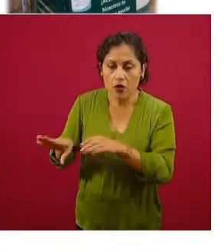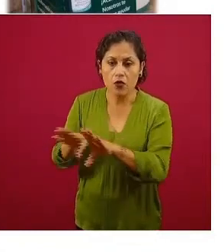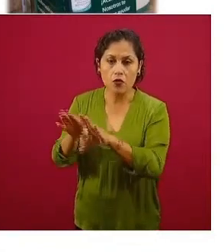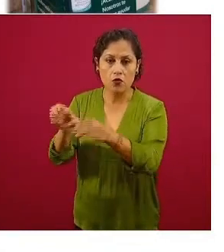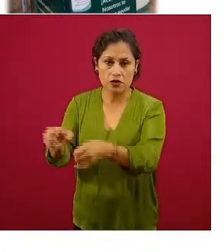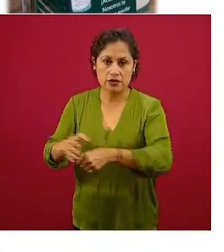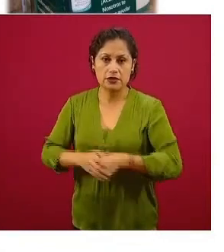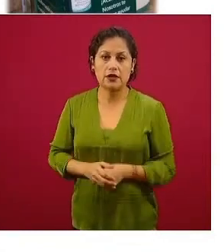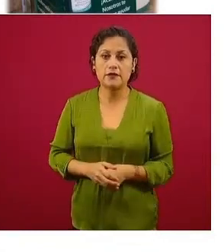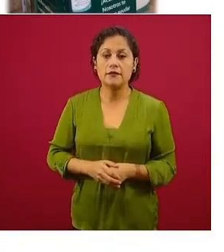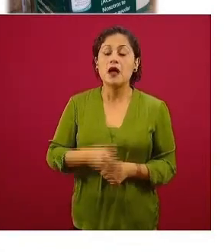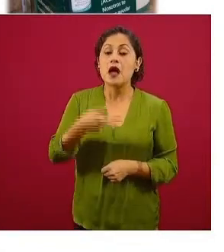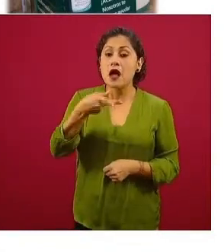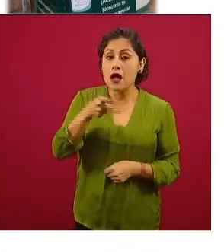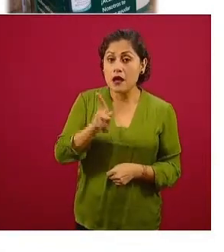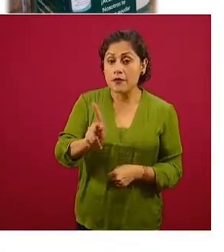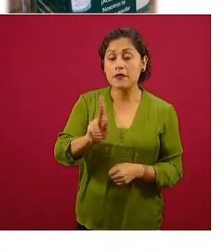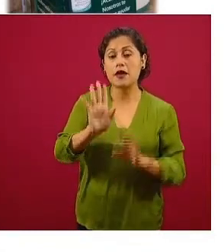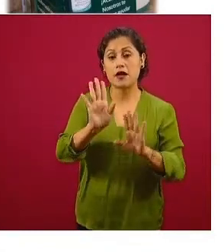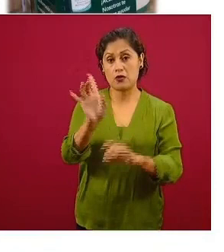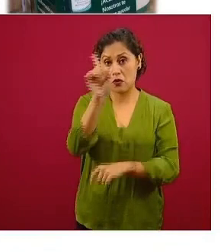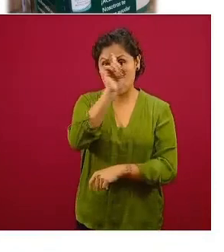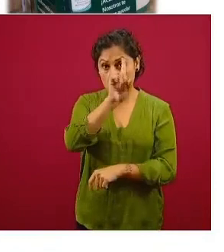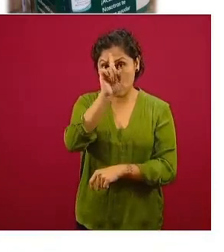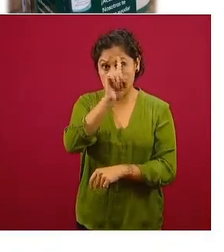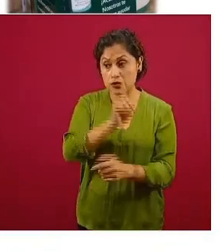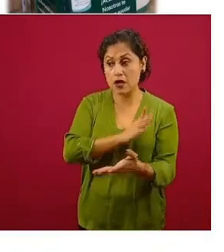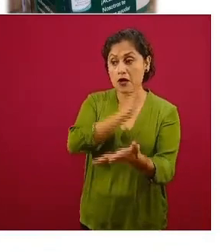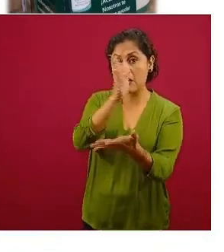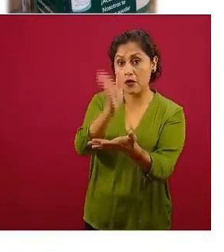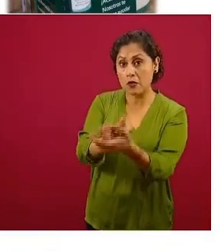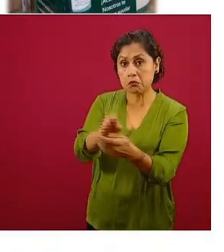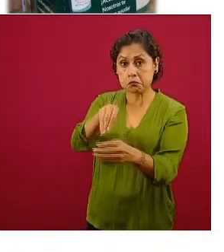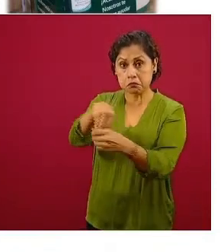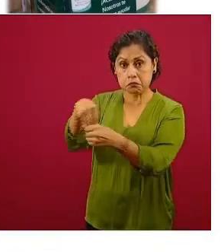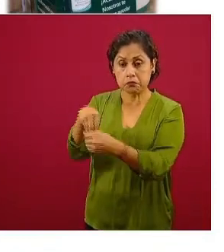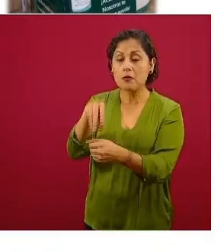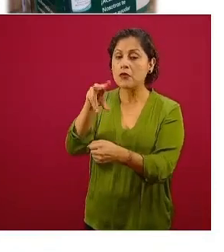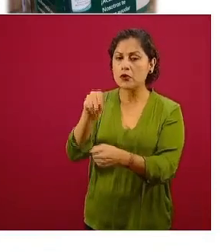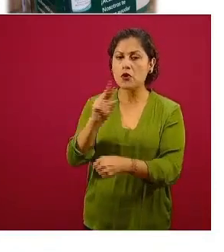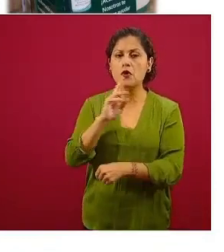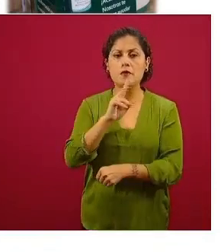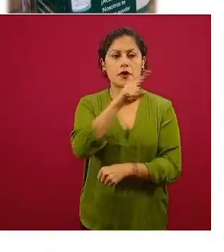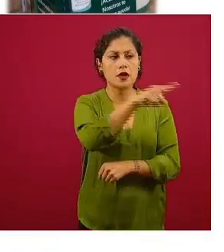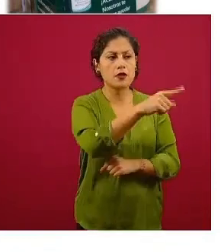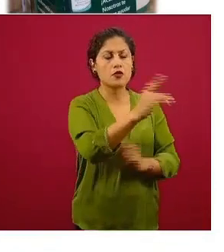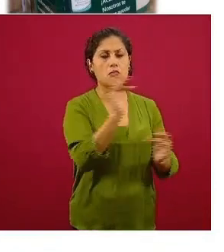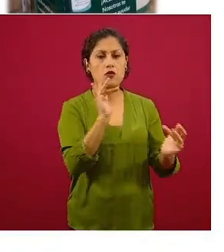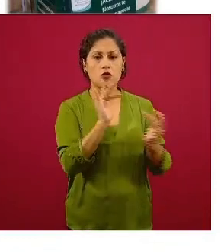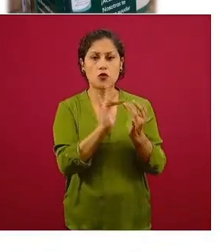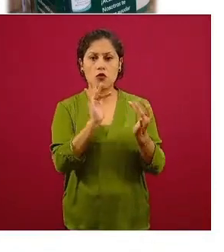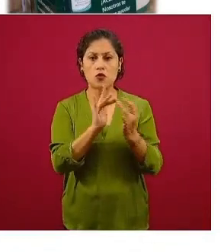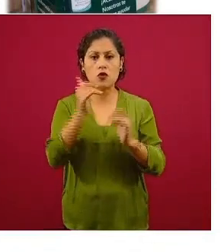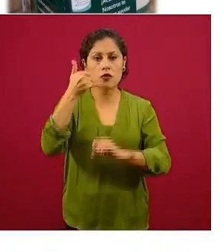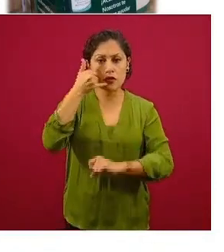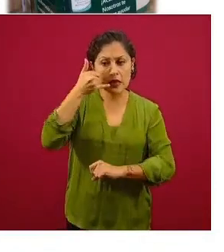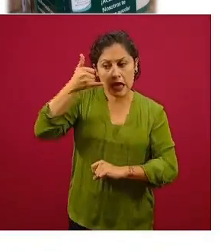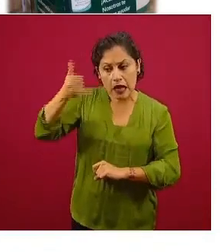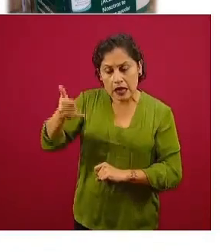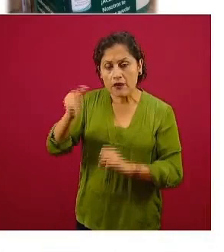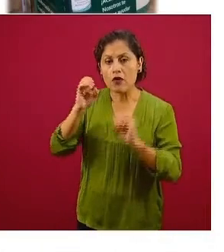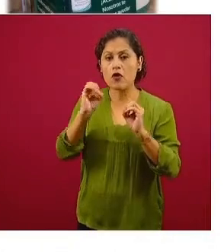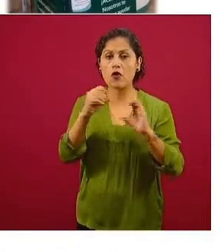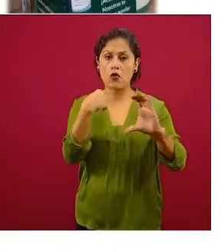casa se pueda comunicar como familiar con nosotros vía e-mail o vía telefónica para que de esa